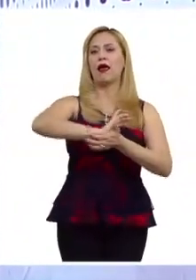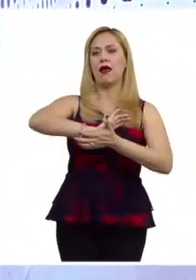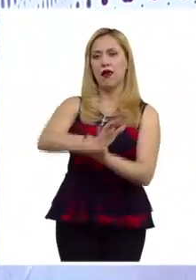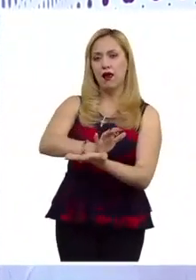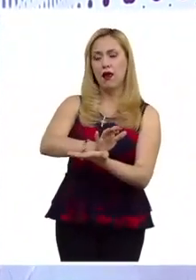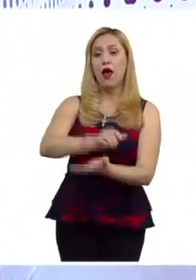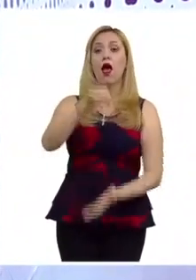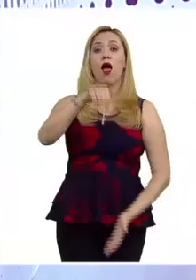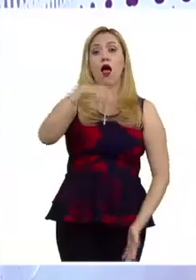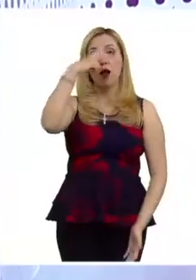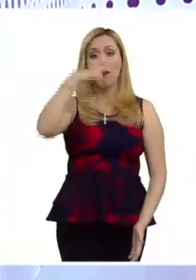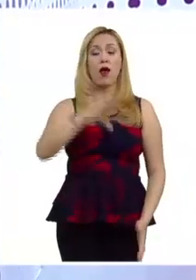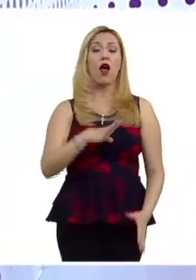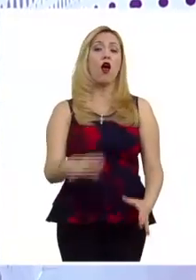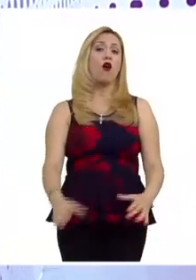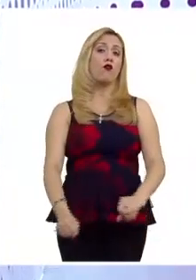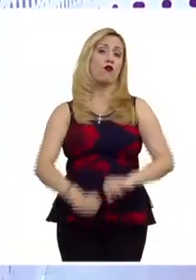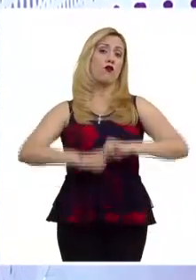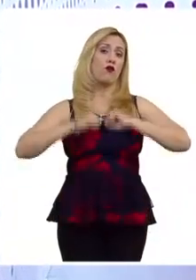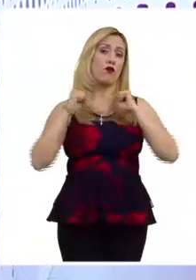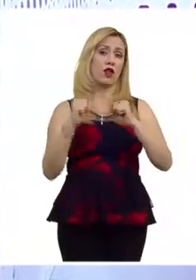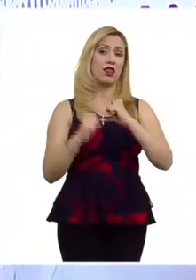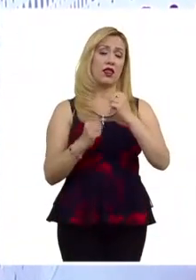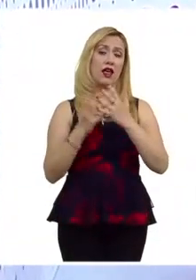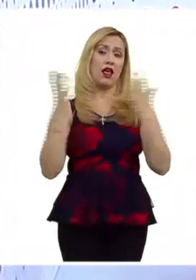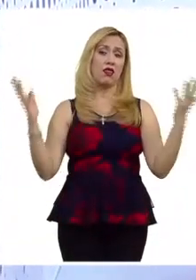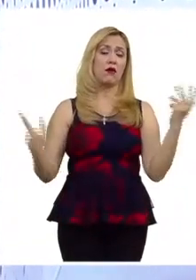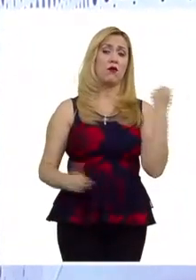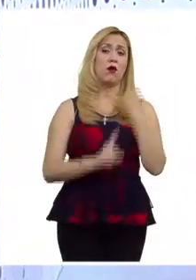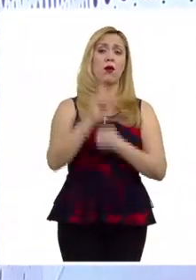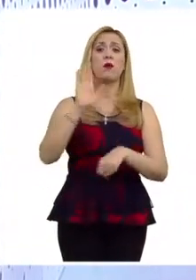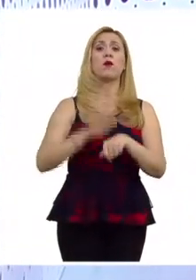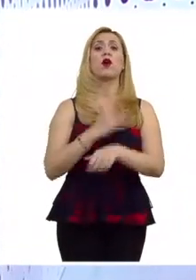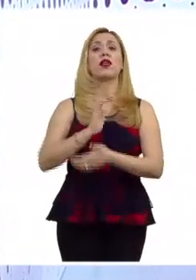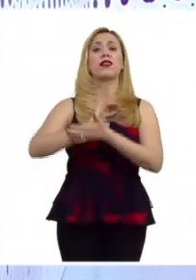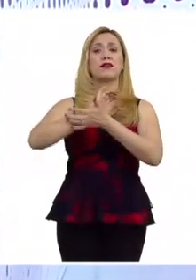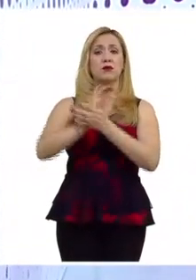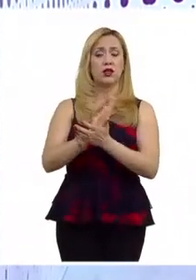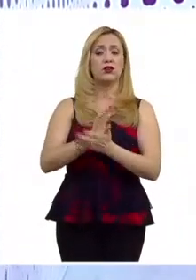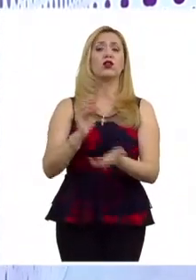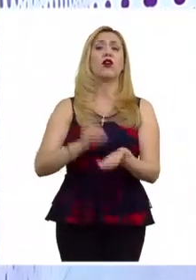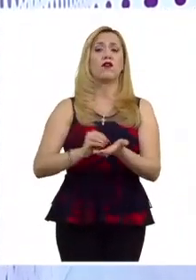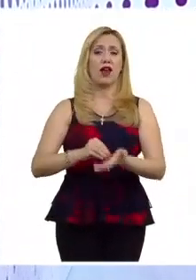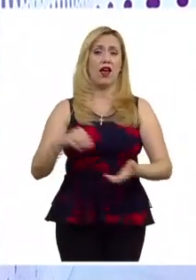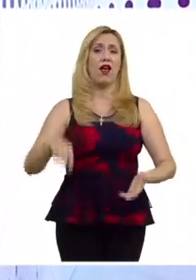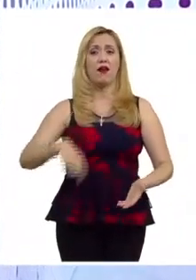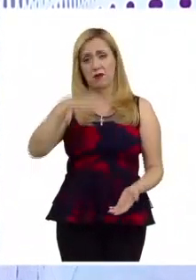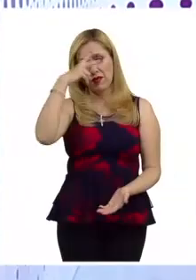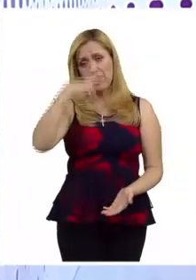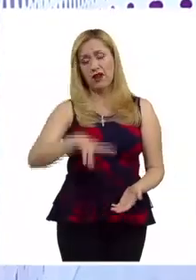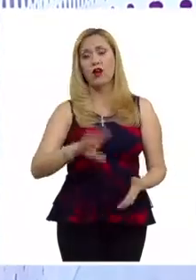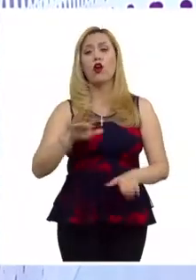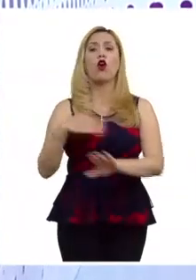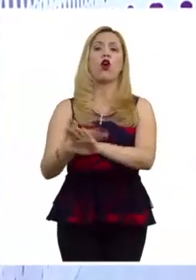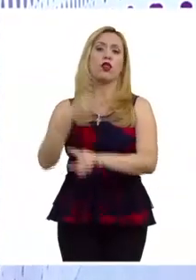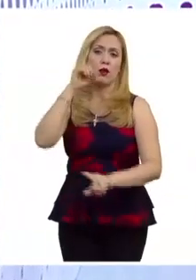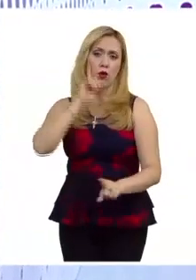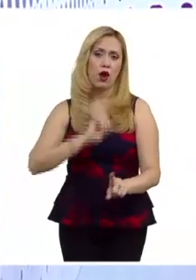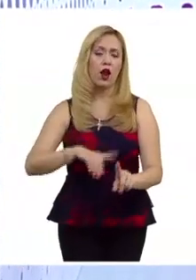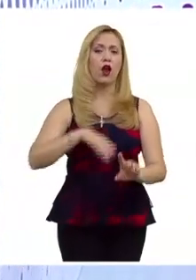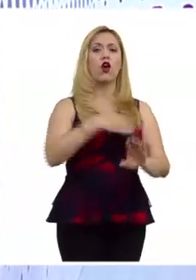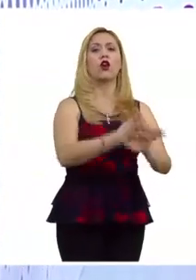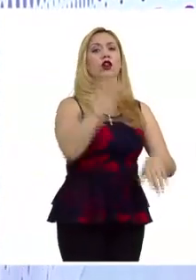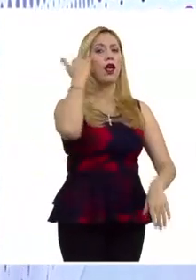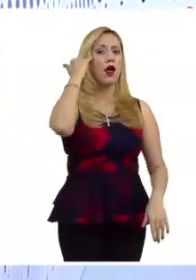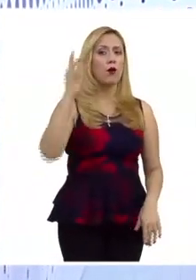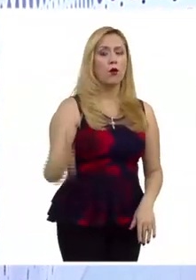tiene un fuerte reto frente a la discriminación estructural que padece el país, contra las mujeres, contra los pueblos